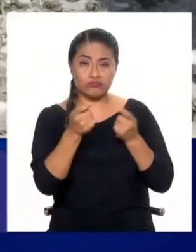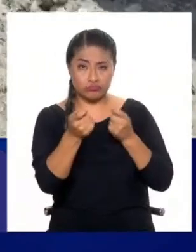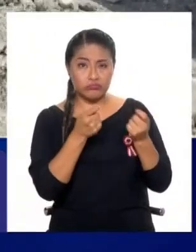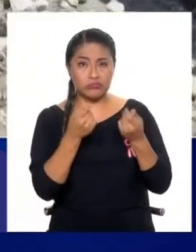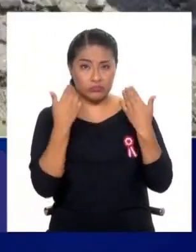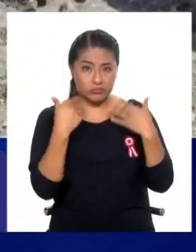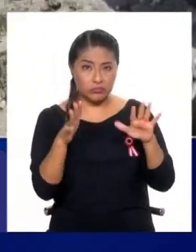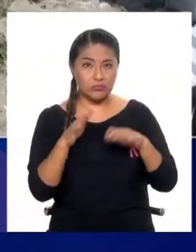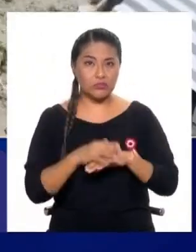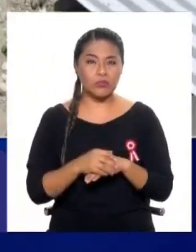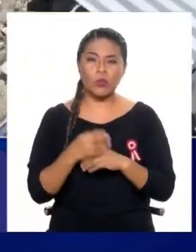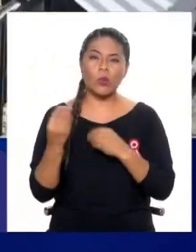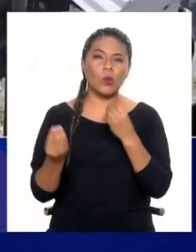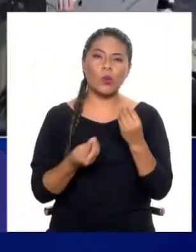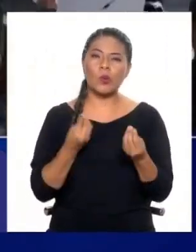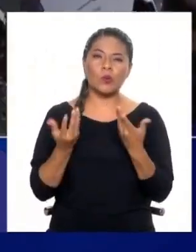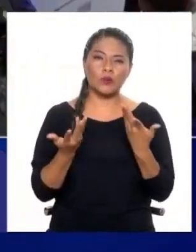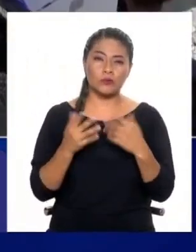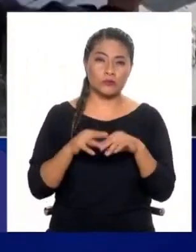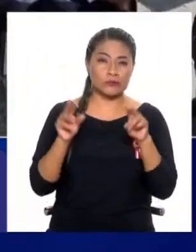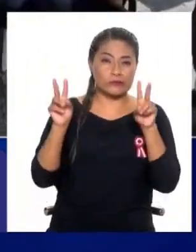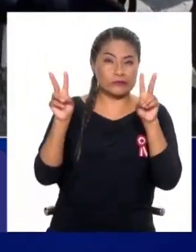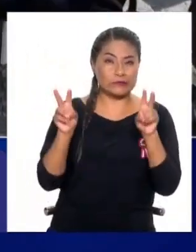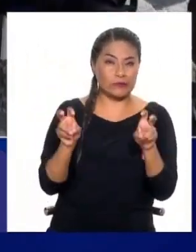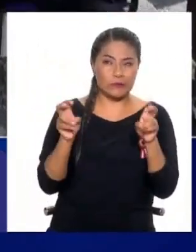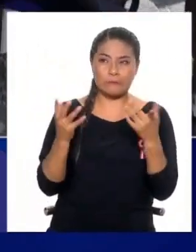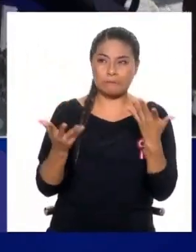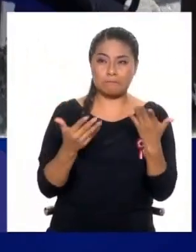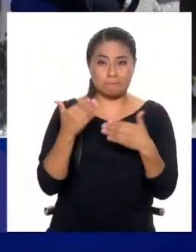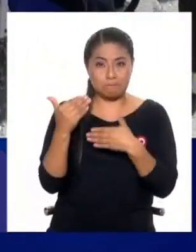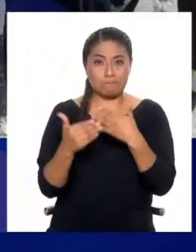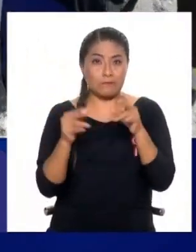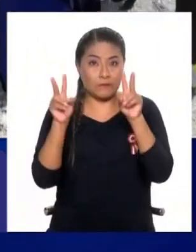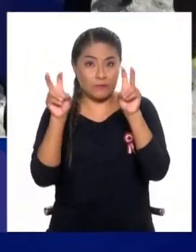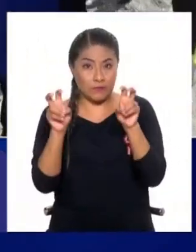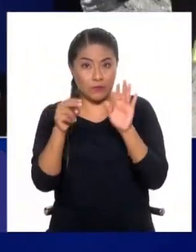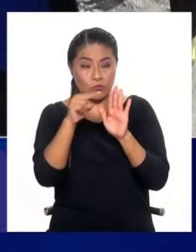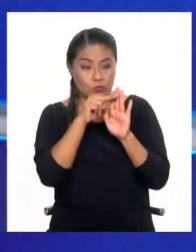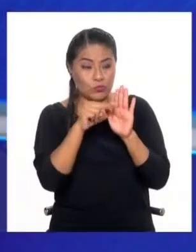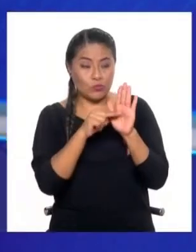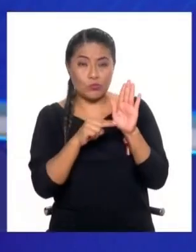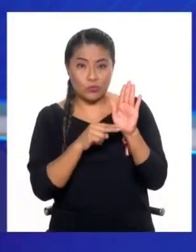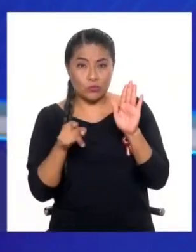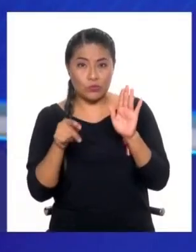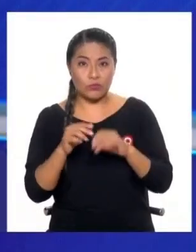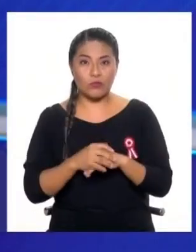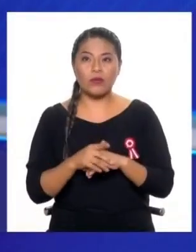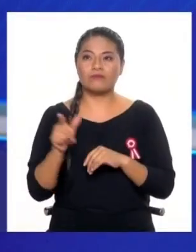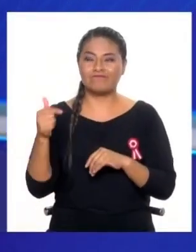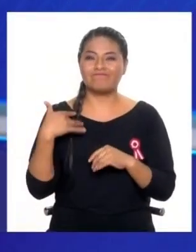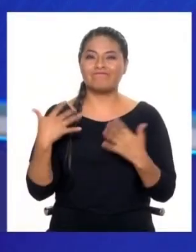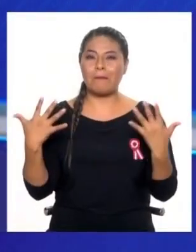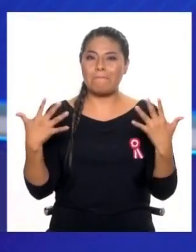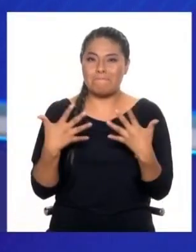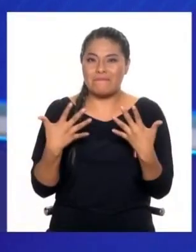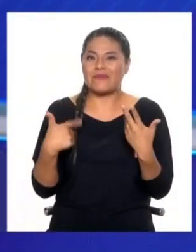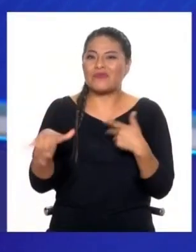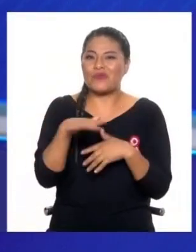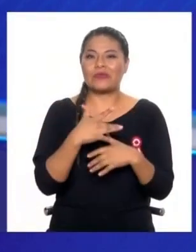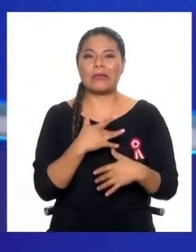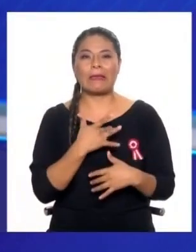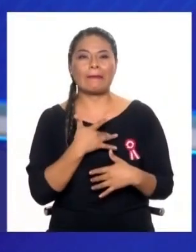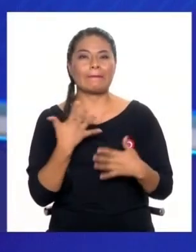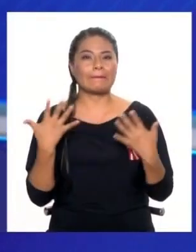desarrollada. ¿Ese debería ser uno de los temas que debería tratar de desarrollar esta norma? Yo creo que el miedo que tenemos en relación al